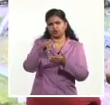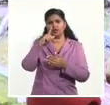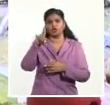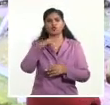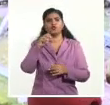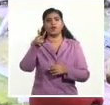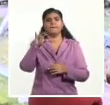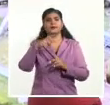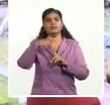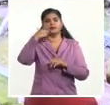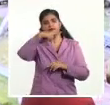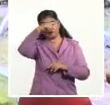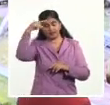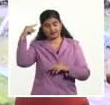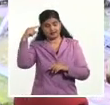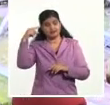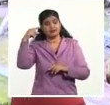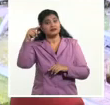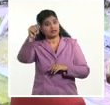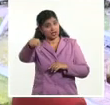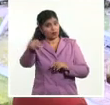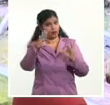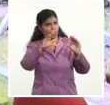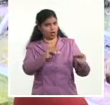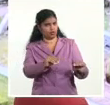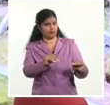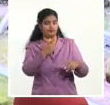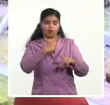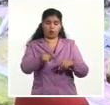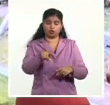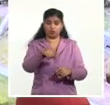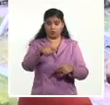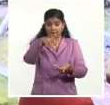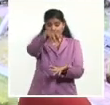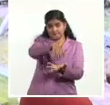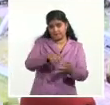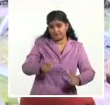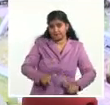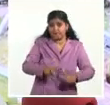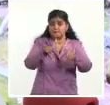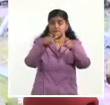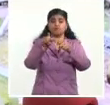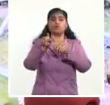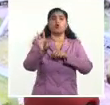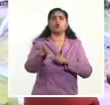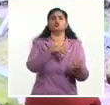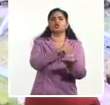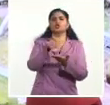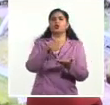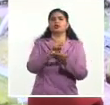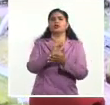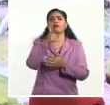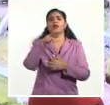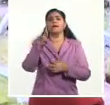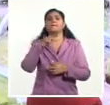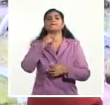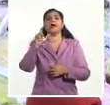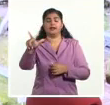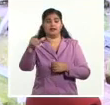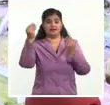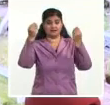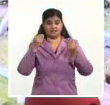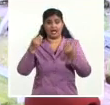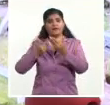.35 de la tarde y también la unidad 8 de Mariel que venía a un periodo de mantenimiento. Dijimos que estaba haciendo las pruebas eléctricas